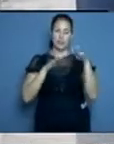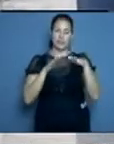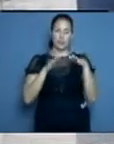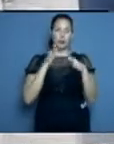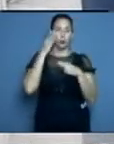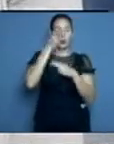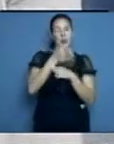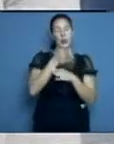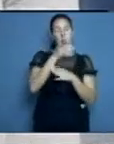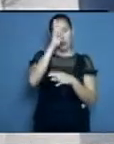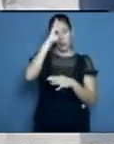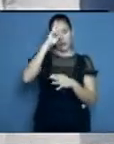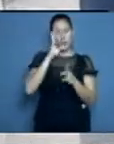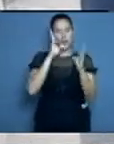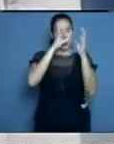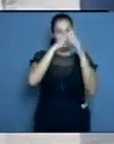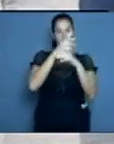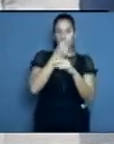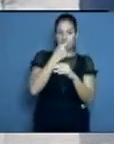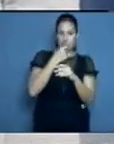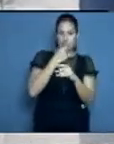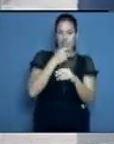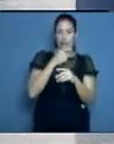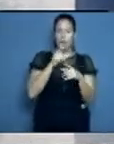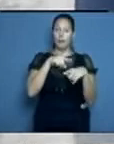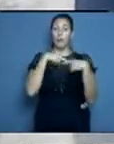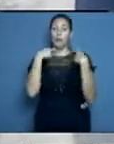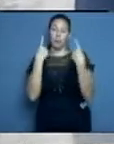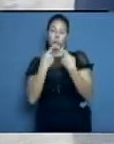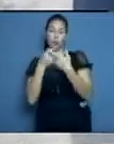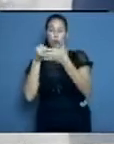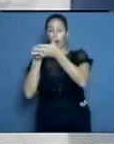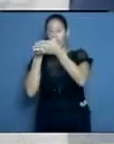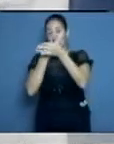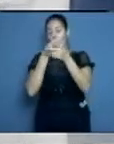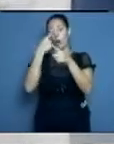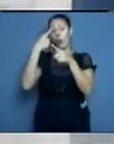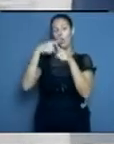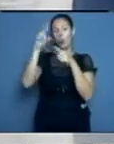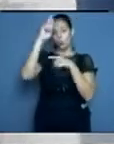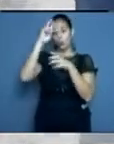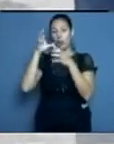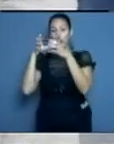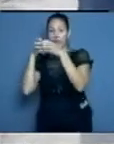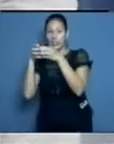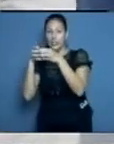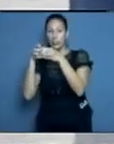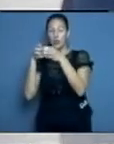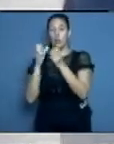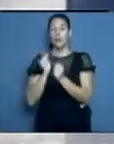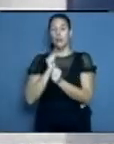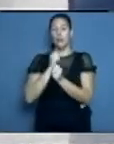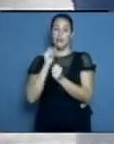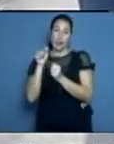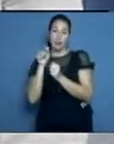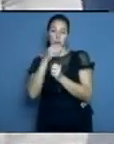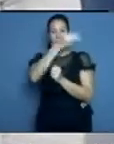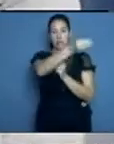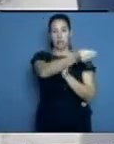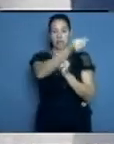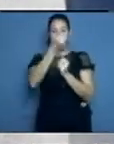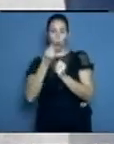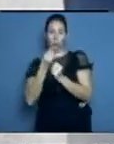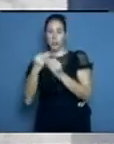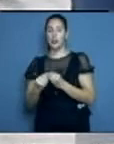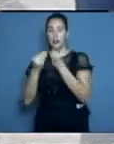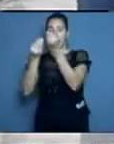provincia, entre las provincias, cualquiera de las provincias del país. E incluso ponemos una urgencia a nivel del ministerio y se nos suministra el